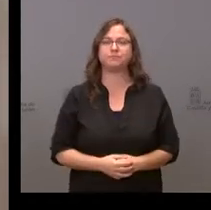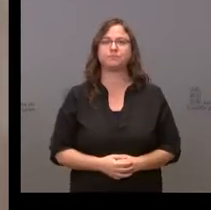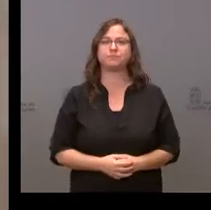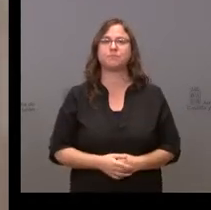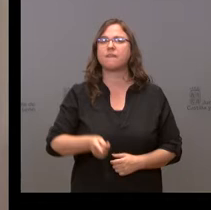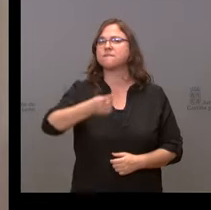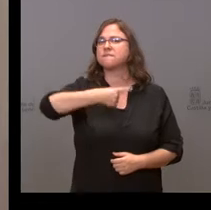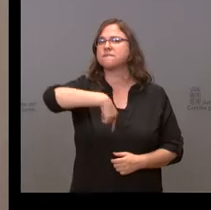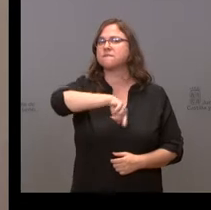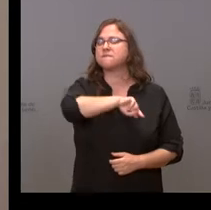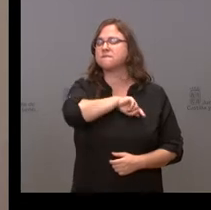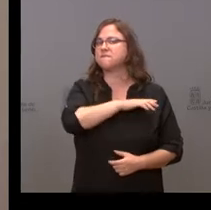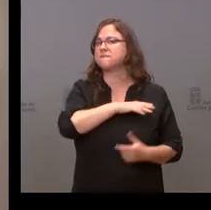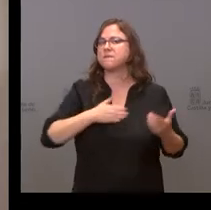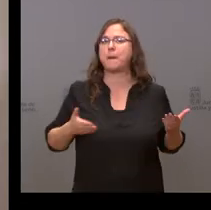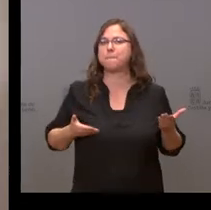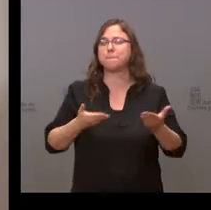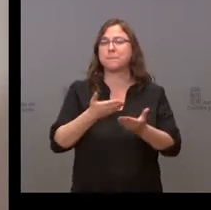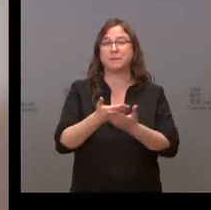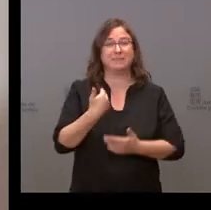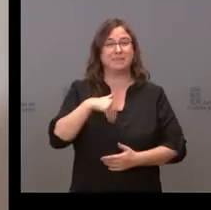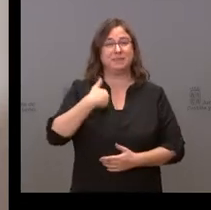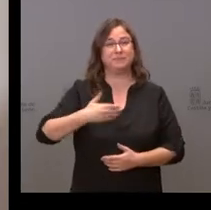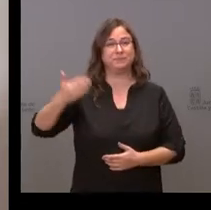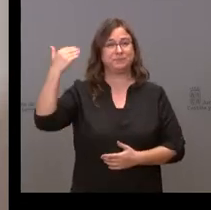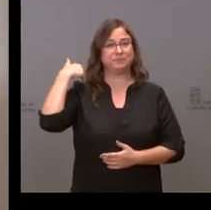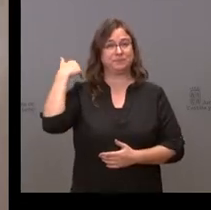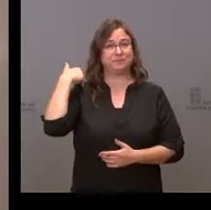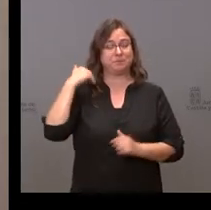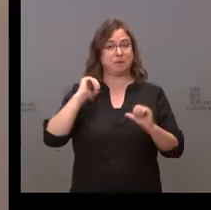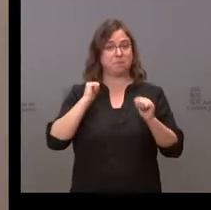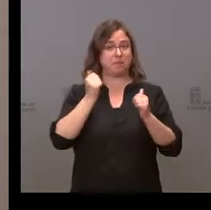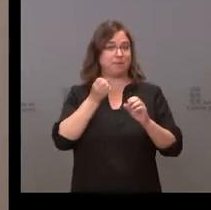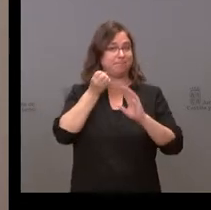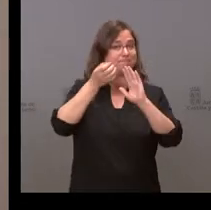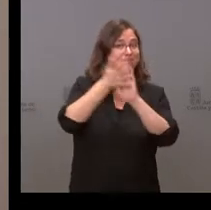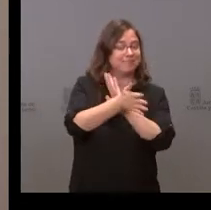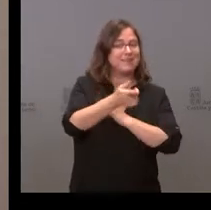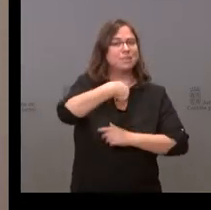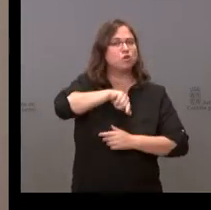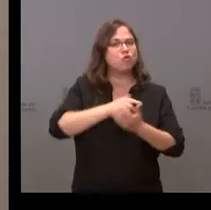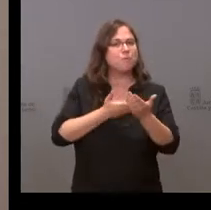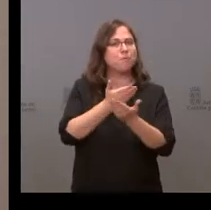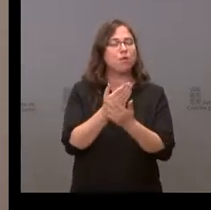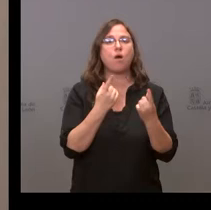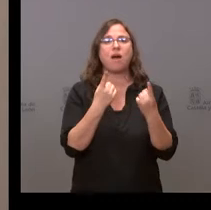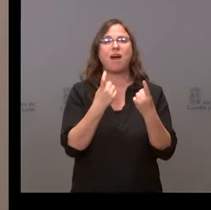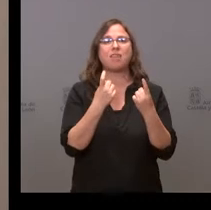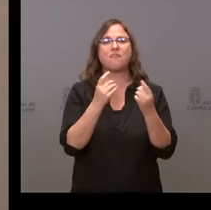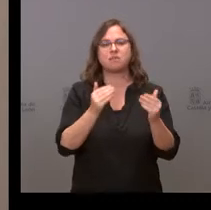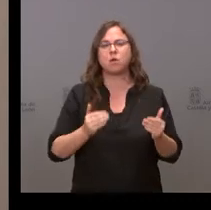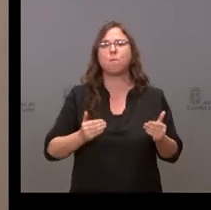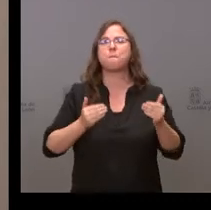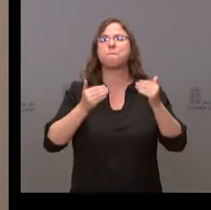Nosotros hemos pedido, lo dije en la intervención inicial, hemos pedido la necesidad de prorrogar el fondo